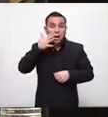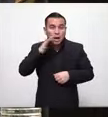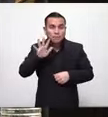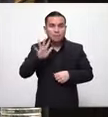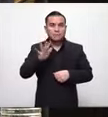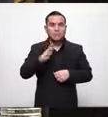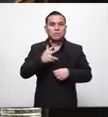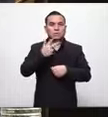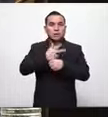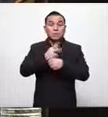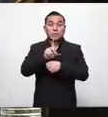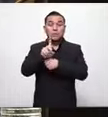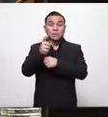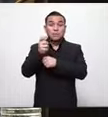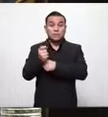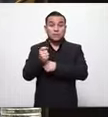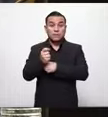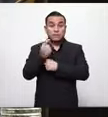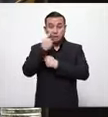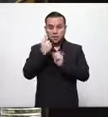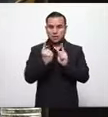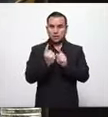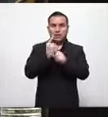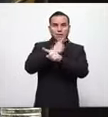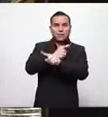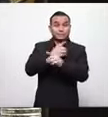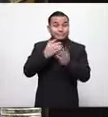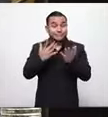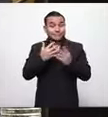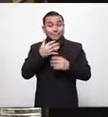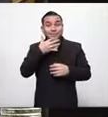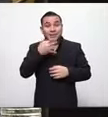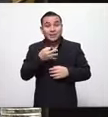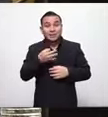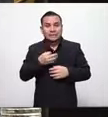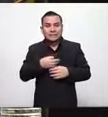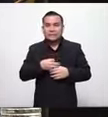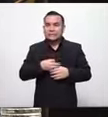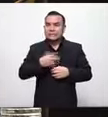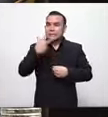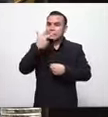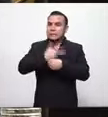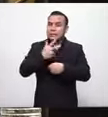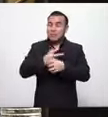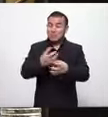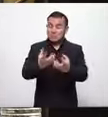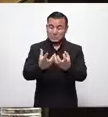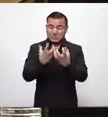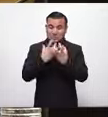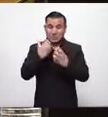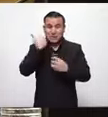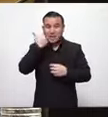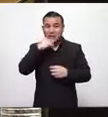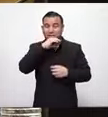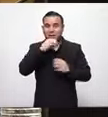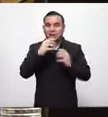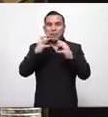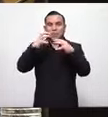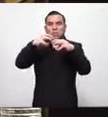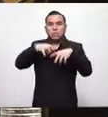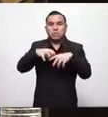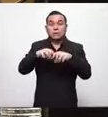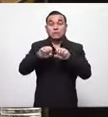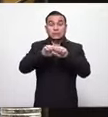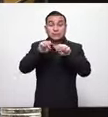miren en cuestión de un mes como están los números ahora se desbordó Guatemala lamentablemente porque es un pueblo hermano